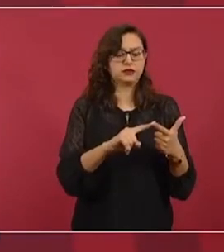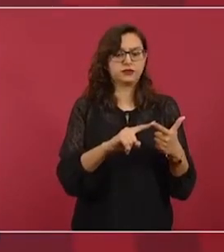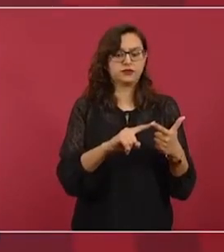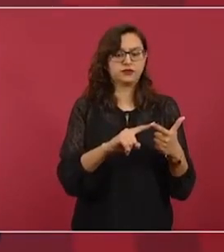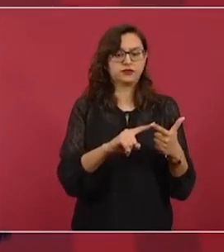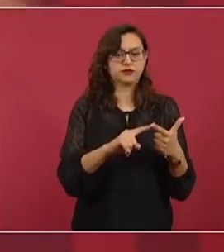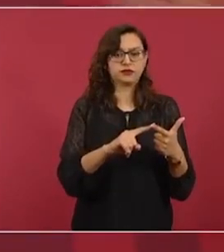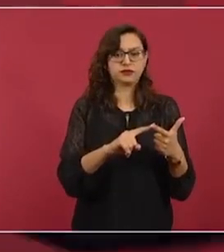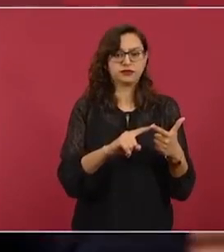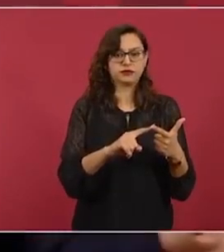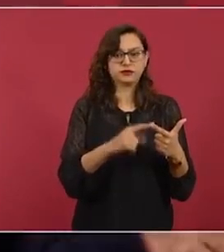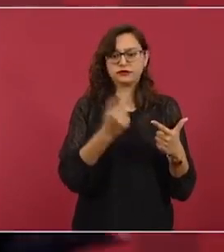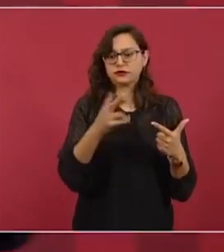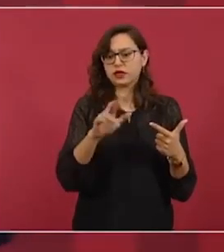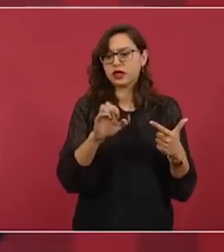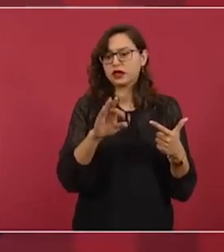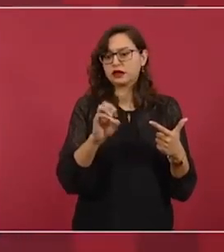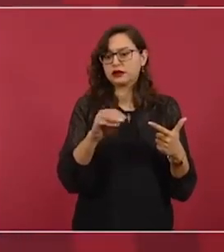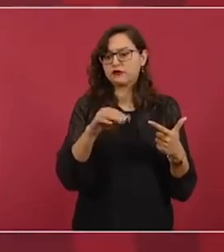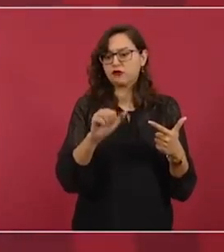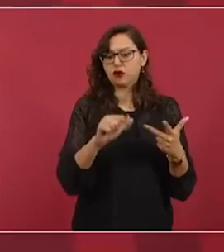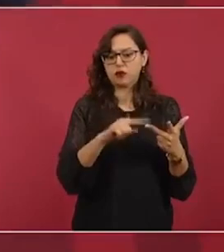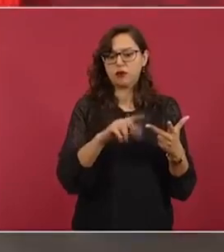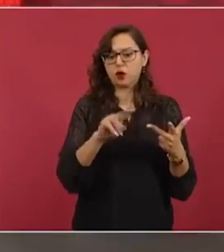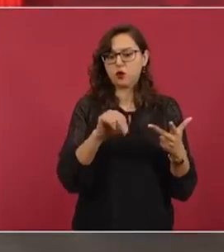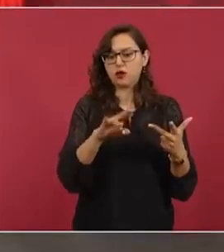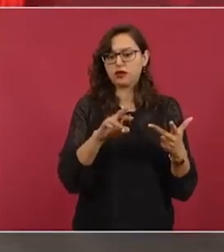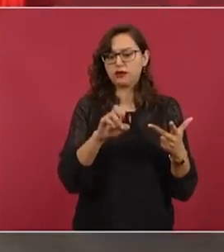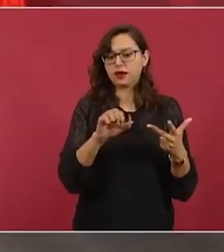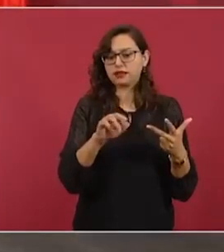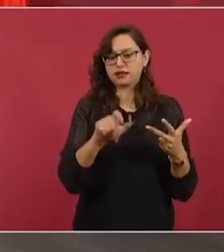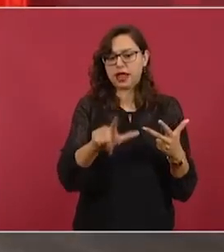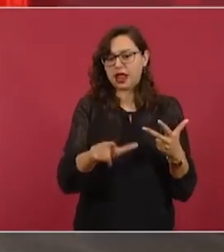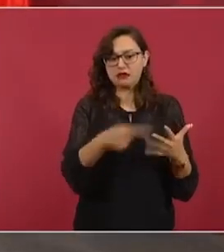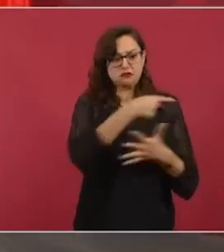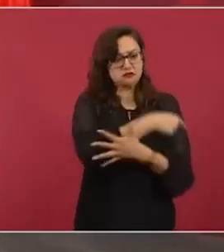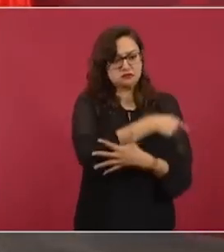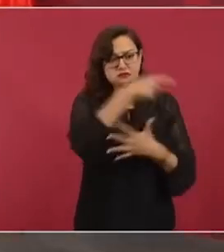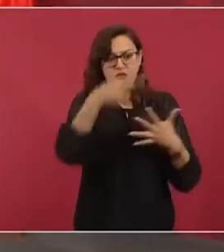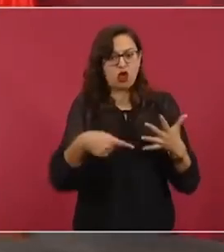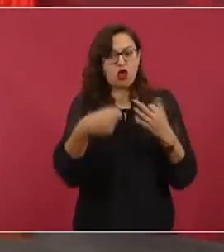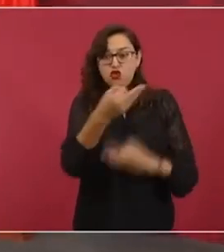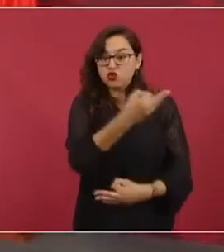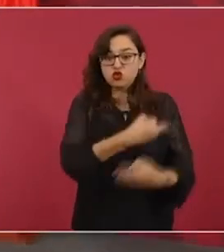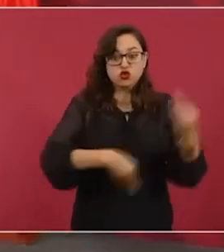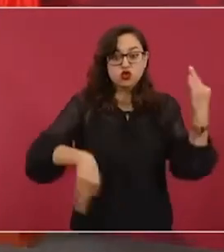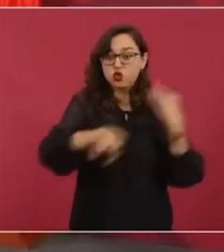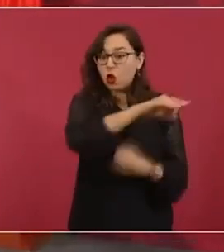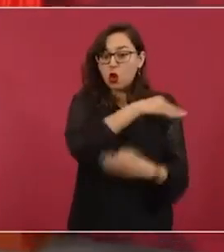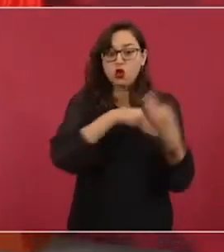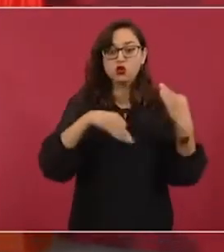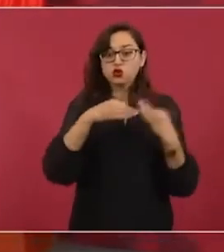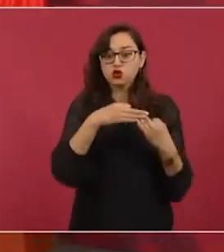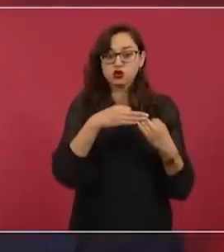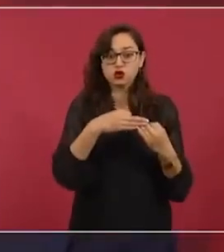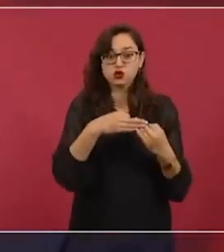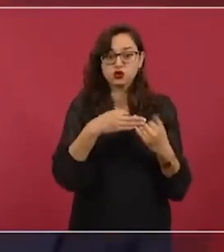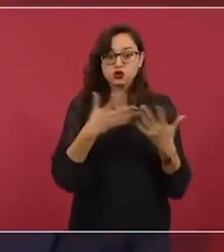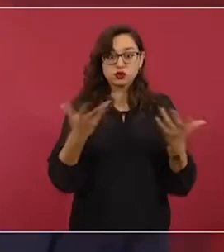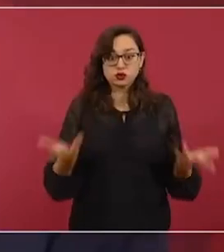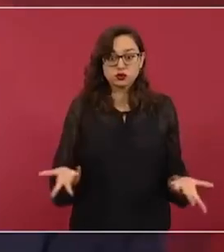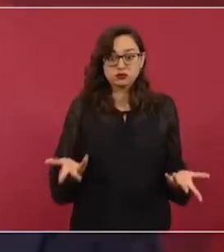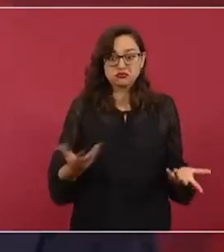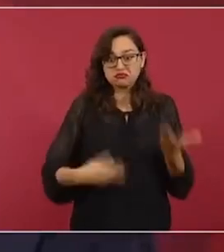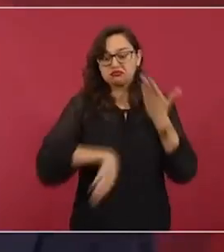los del Reforma, los del Universal, todos. ¿Saben cómo estamos? ¿En qué proporción estamos?